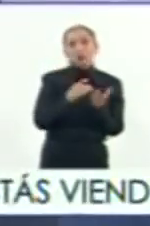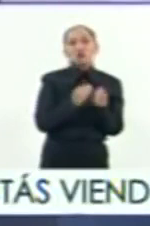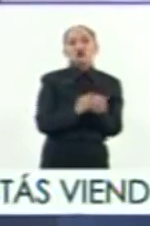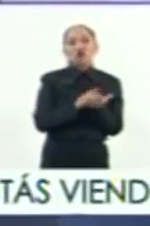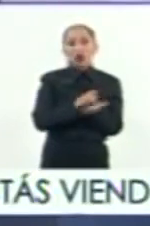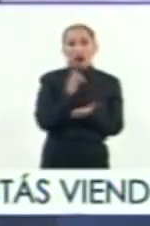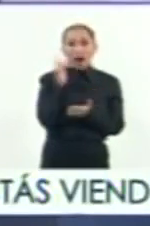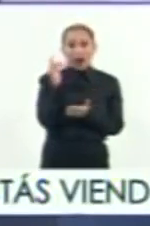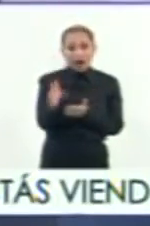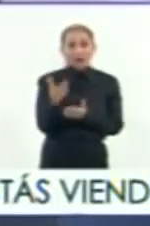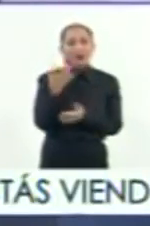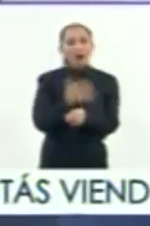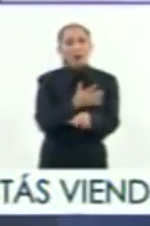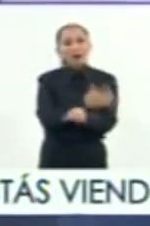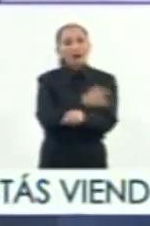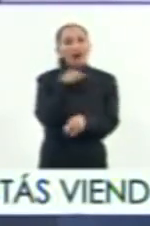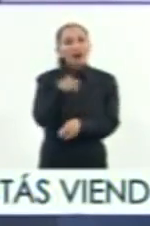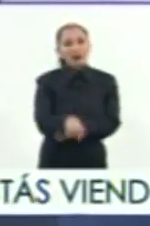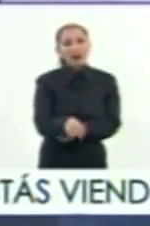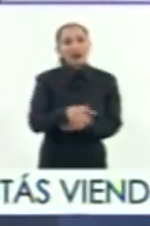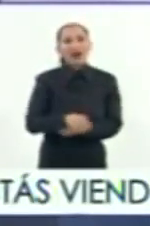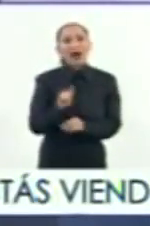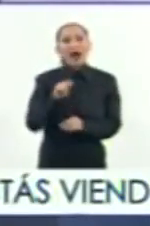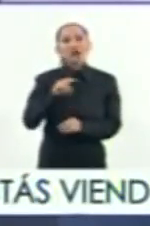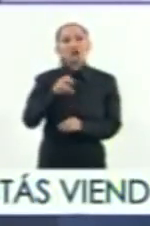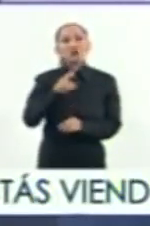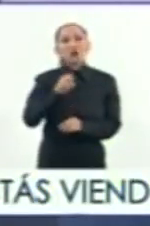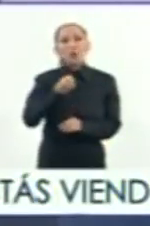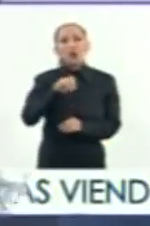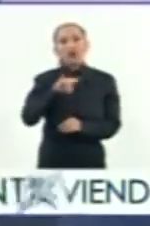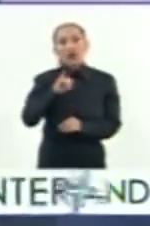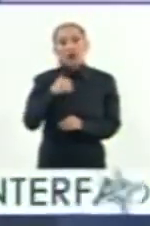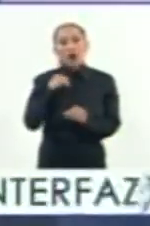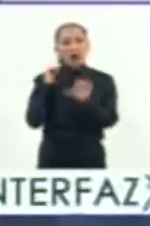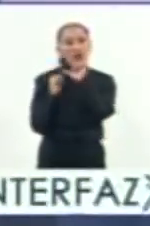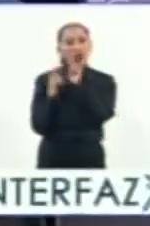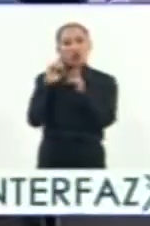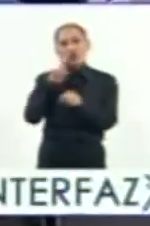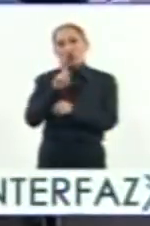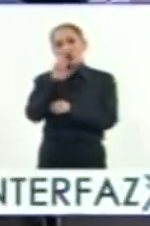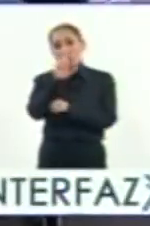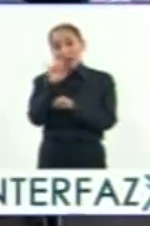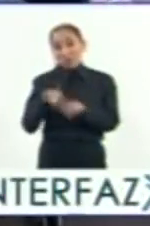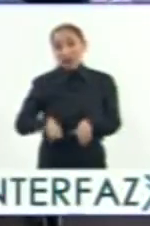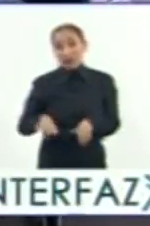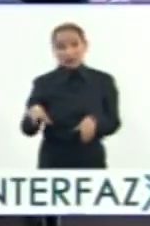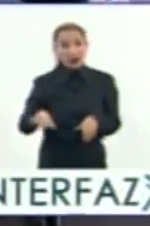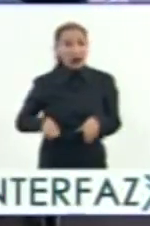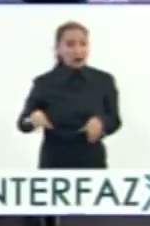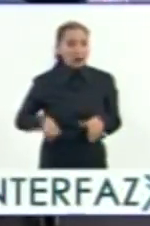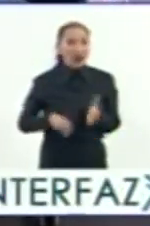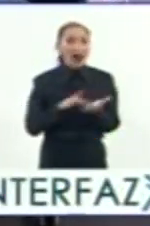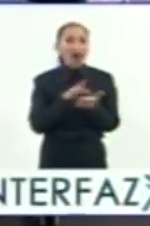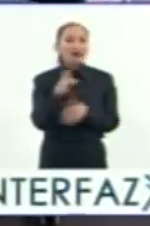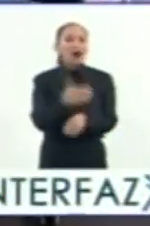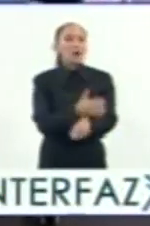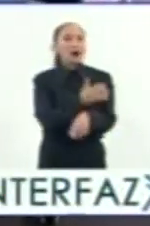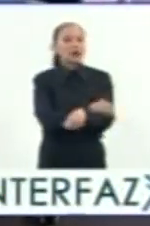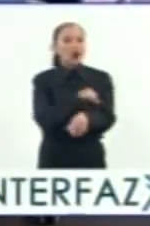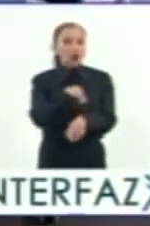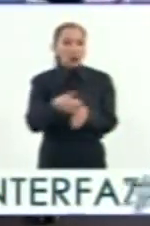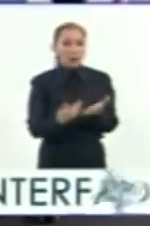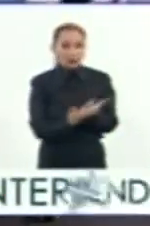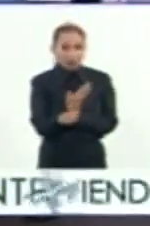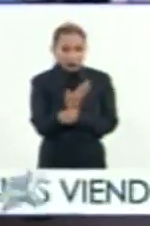agradecemos muchísimo que hayas estado con nosotros, Arturo Montero, arqueólogo, doctor, en estos temas tan interesantes. Gracias por acompañarnos esta